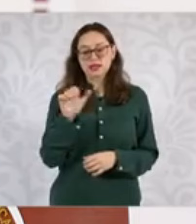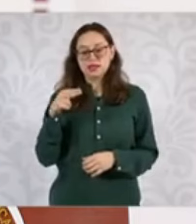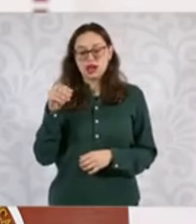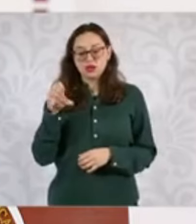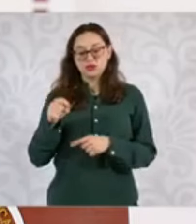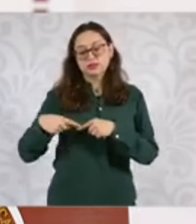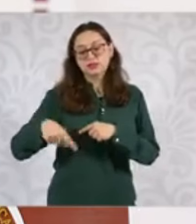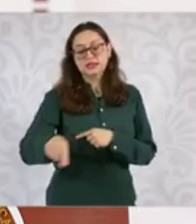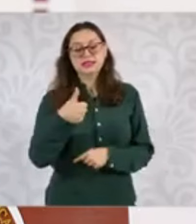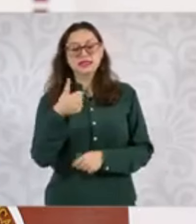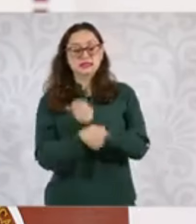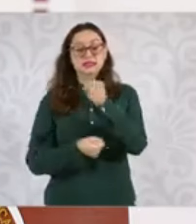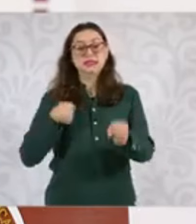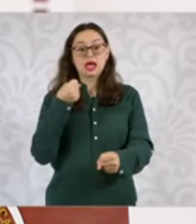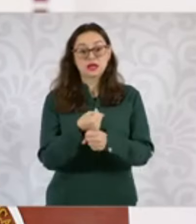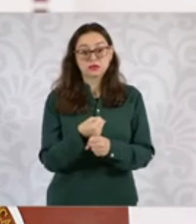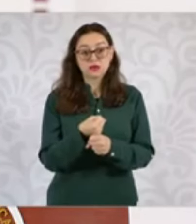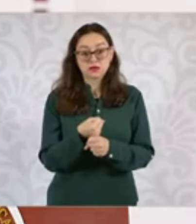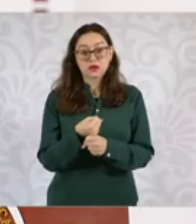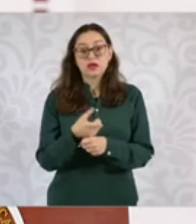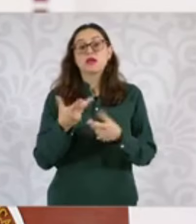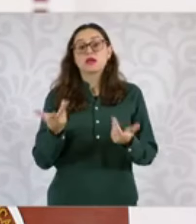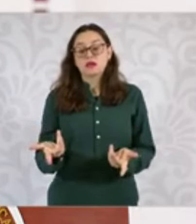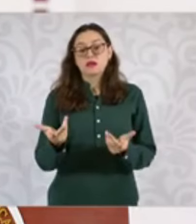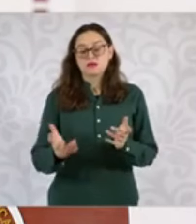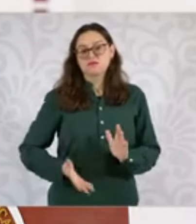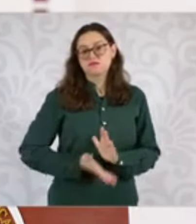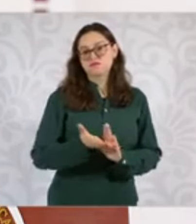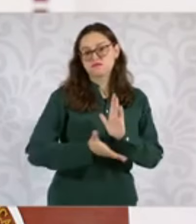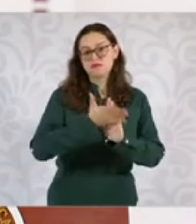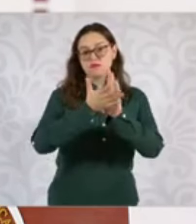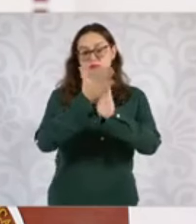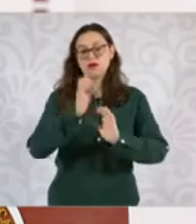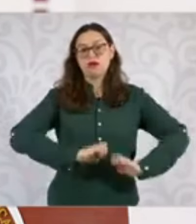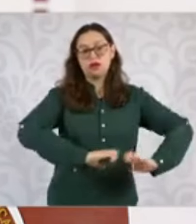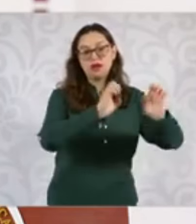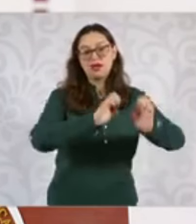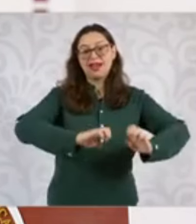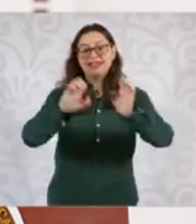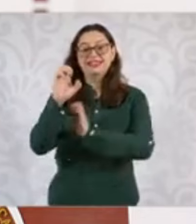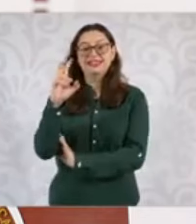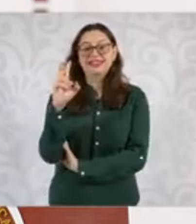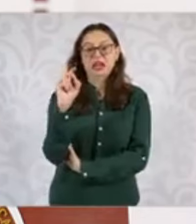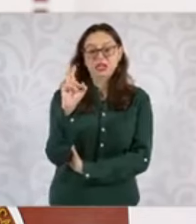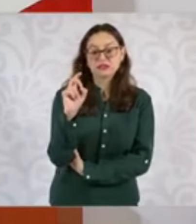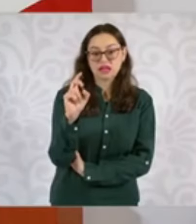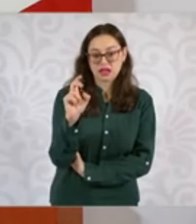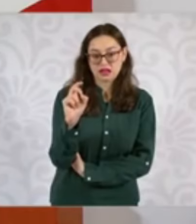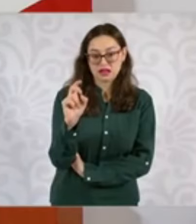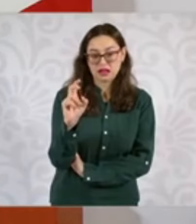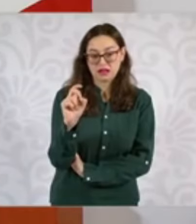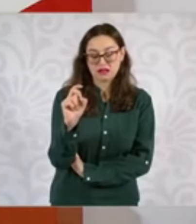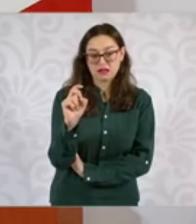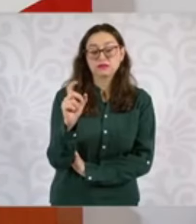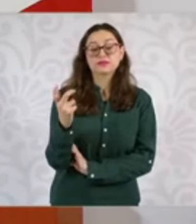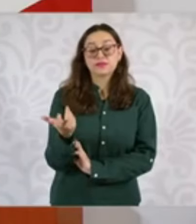va a crecer en 30 nuevas sedes. En promedio, el modelo que se ha planteado de la Universidad